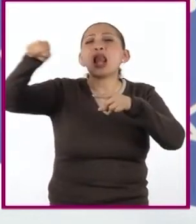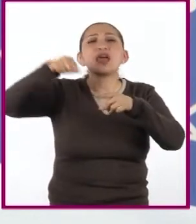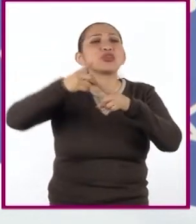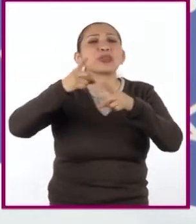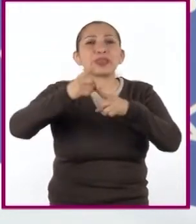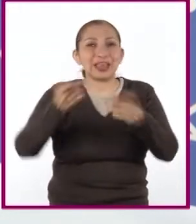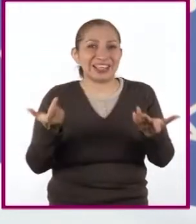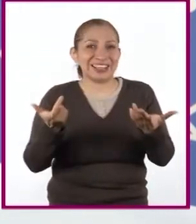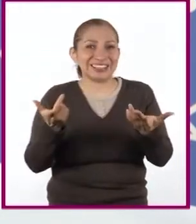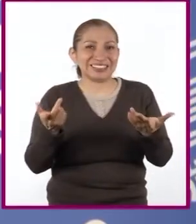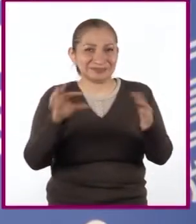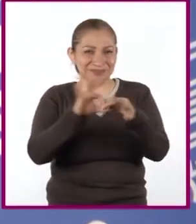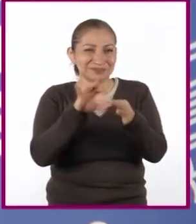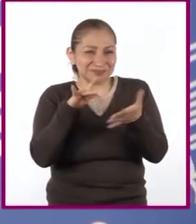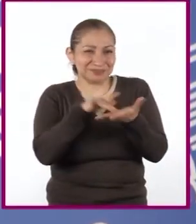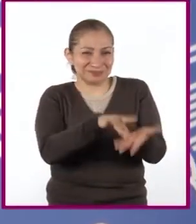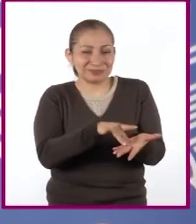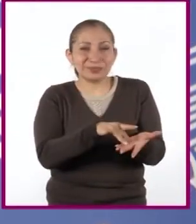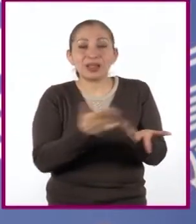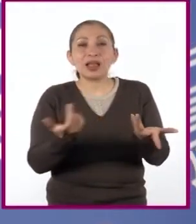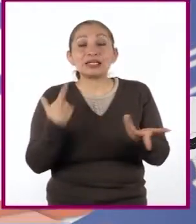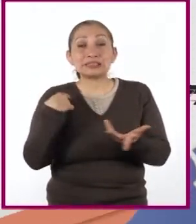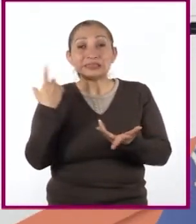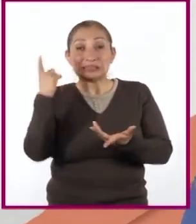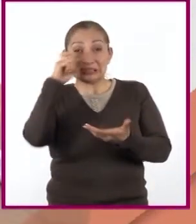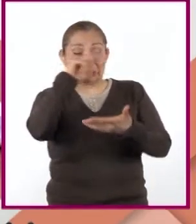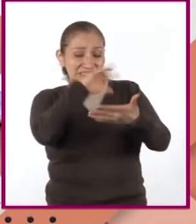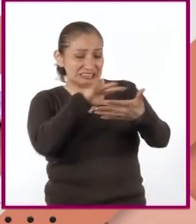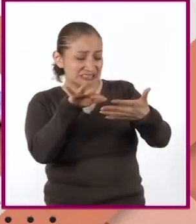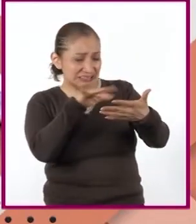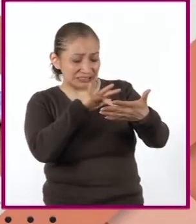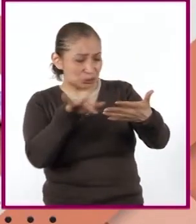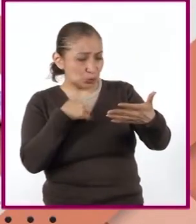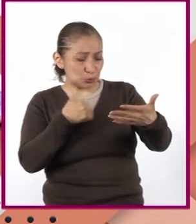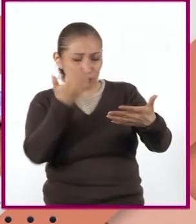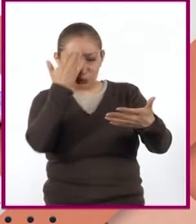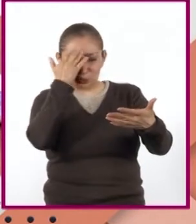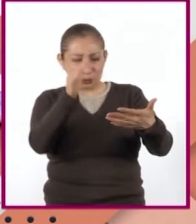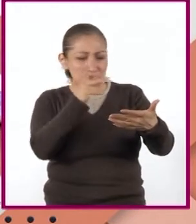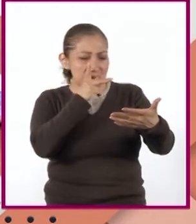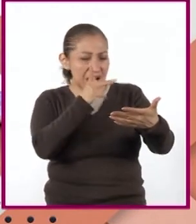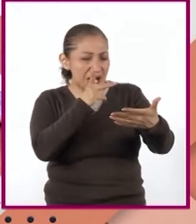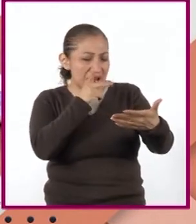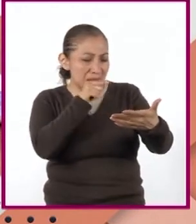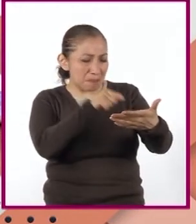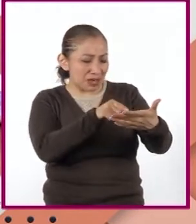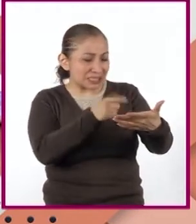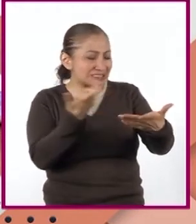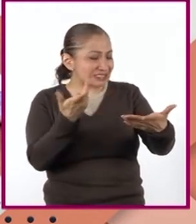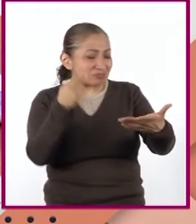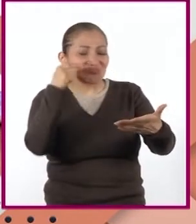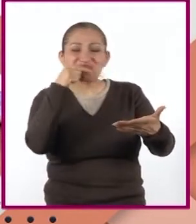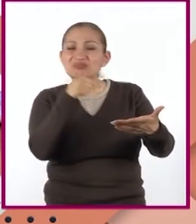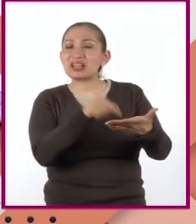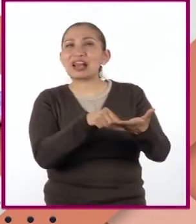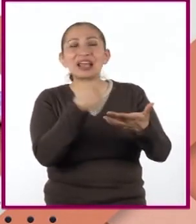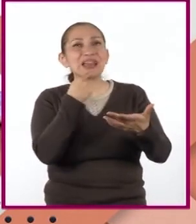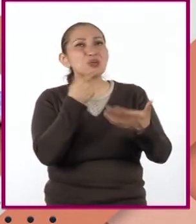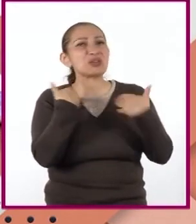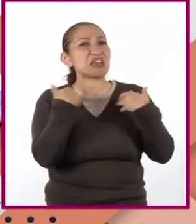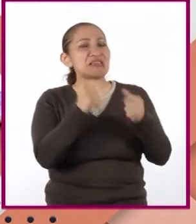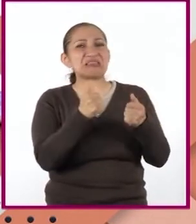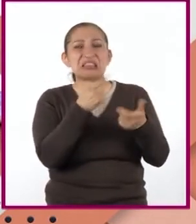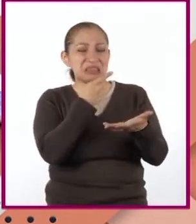A veces, la complejidad de un texto o el desconocimiento del vocabulario nos hace creer que no